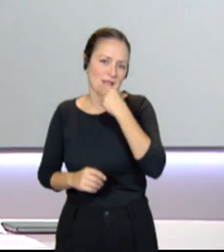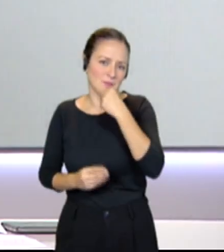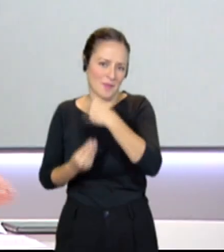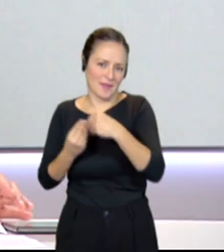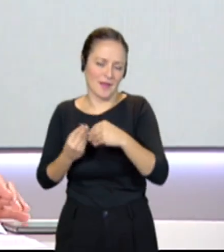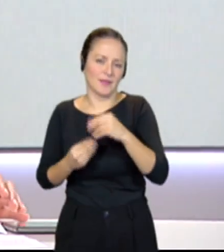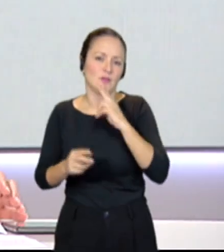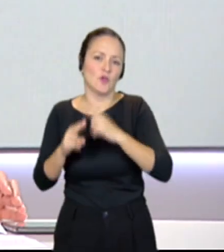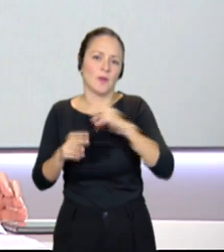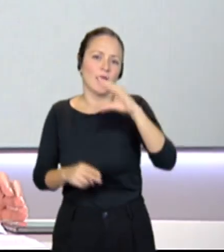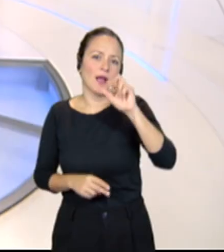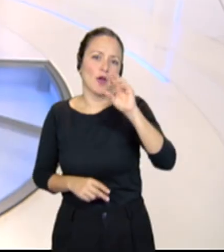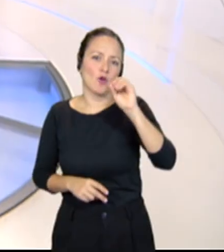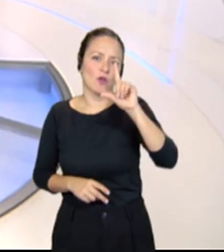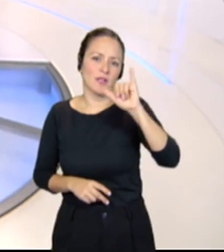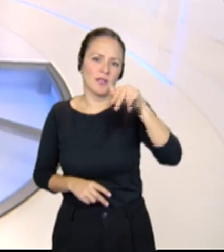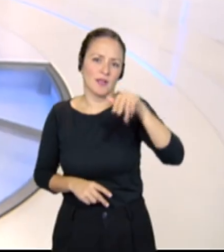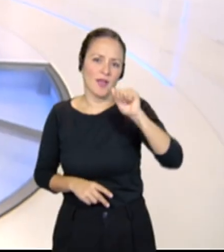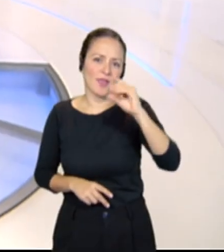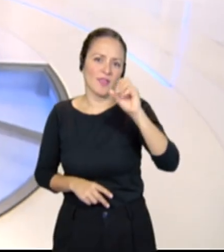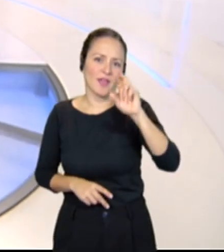Carolina Darias, ¿qué tal? Muy buenos días.